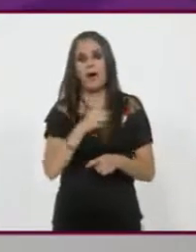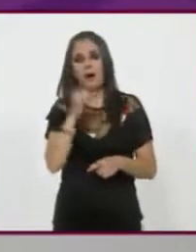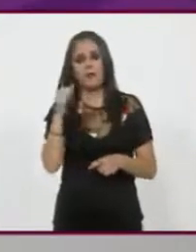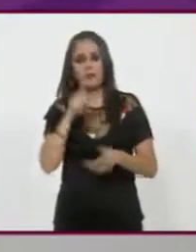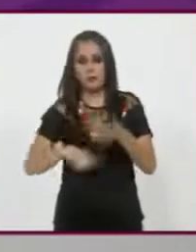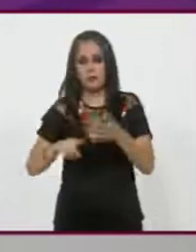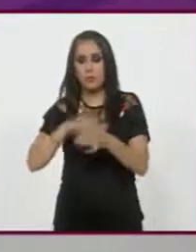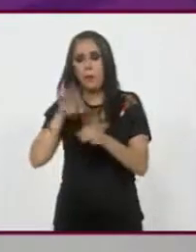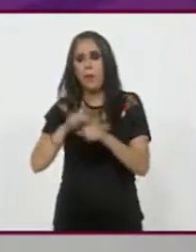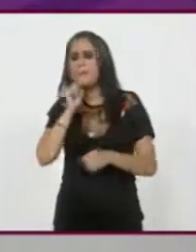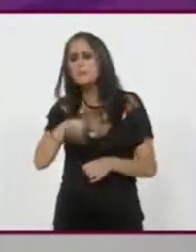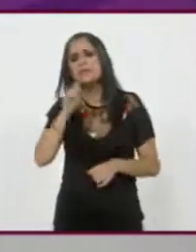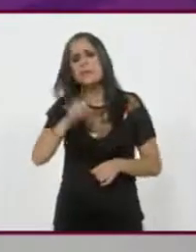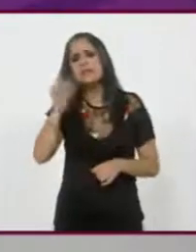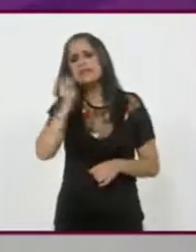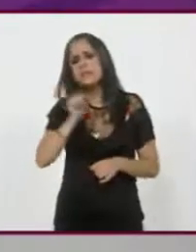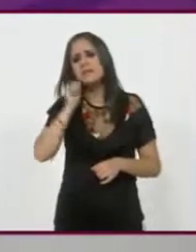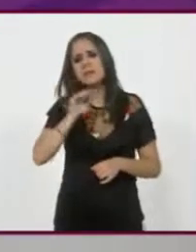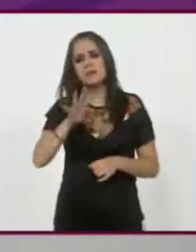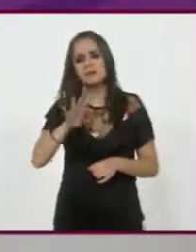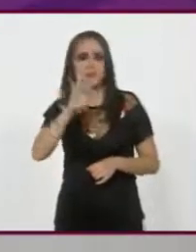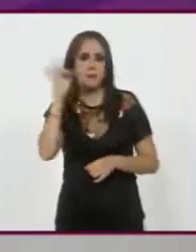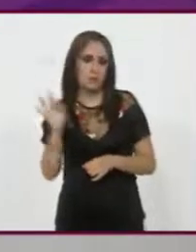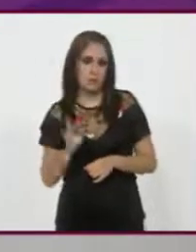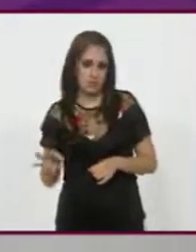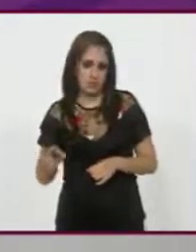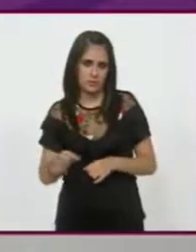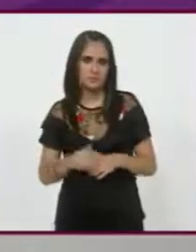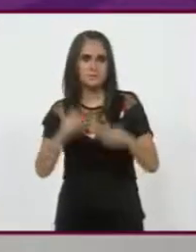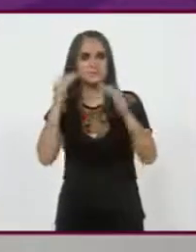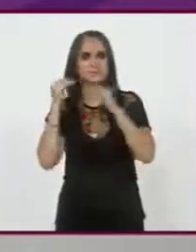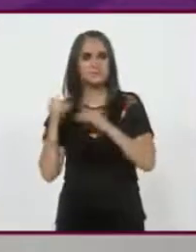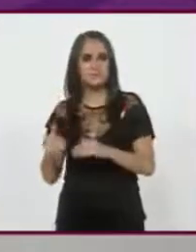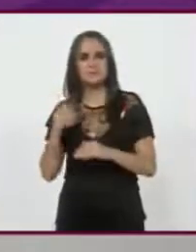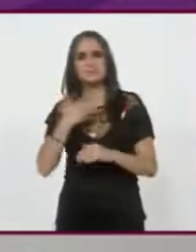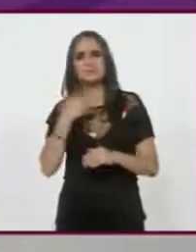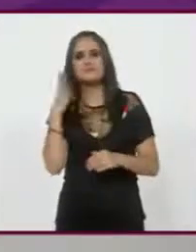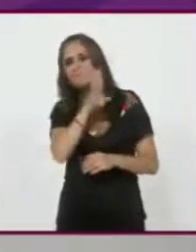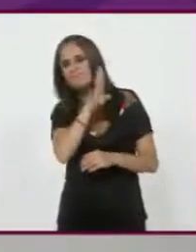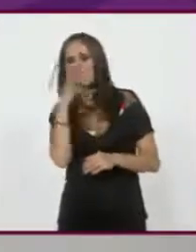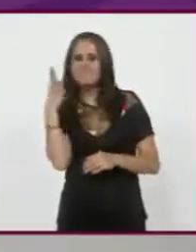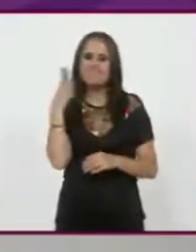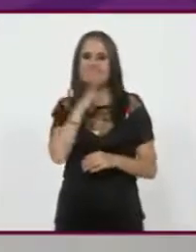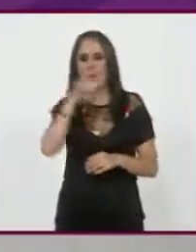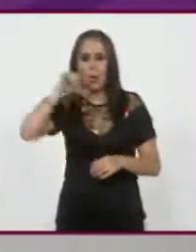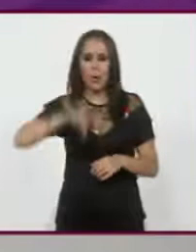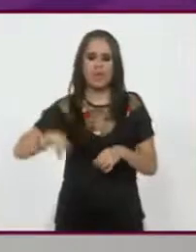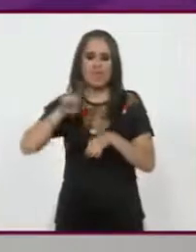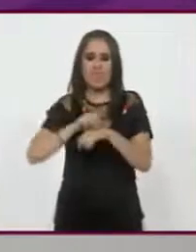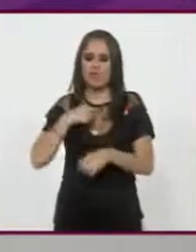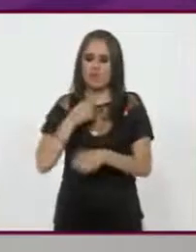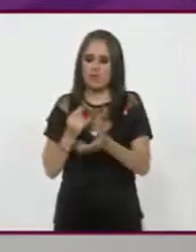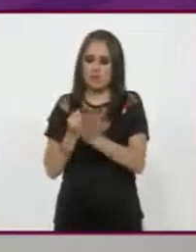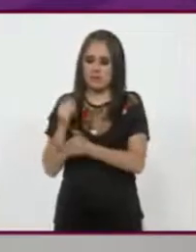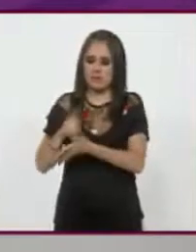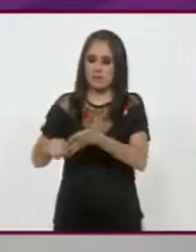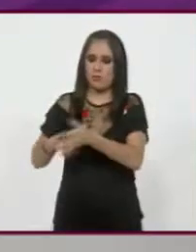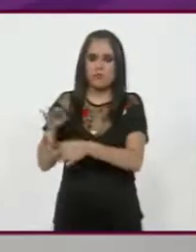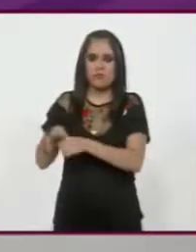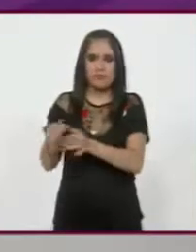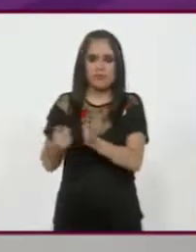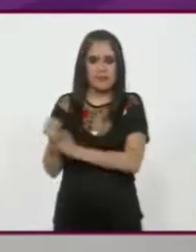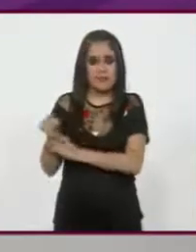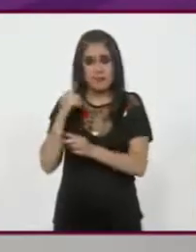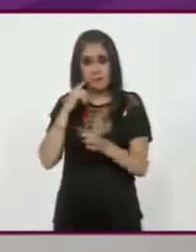vota por el mismo partido 19, parecerían. Ah, bueno, y el elemento de volatilidad hoy. Pero ve de dónde venimos.